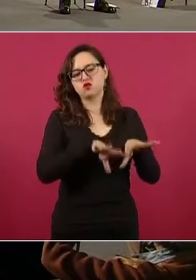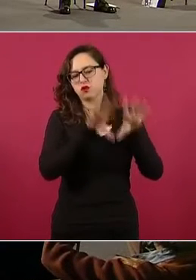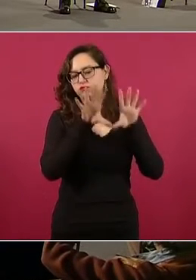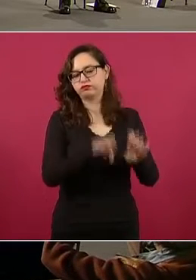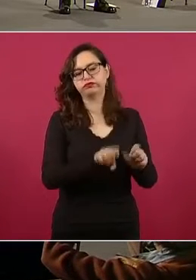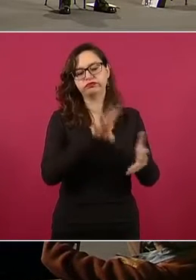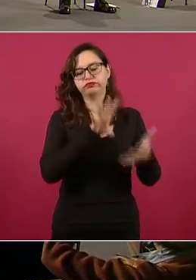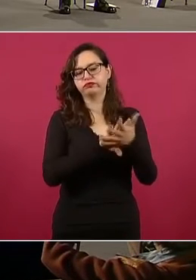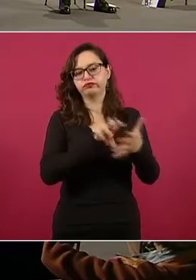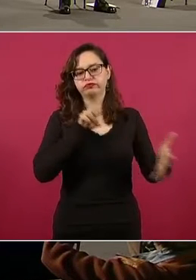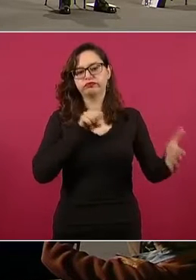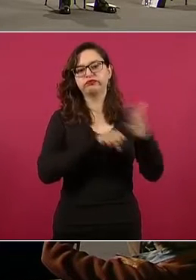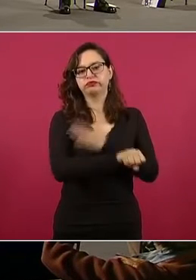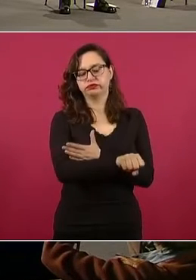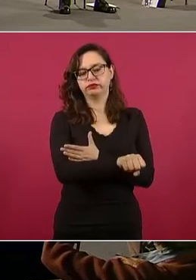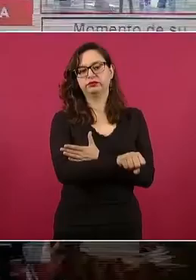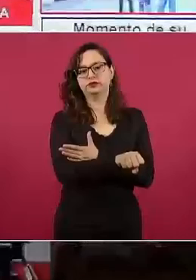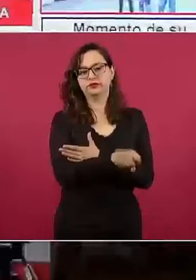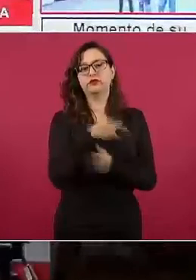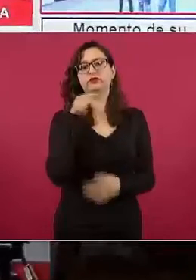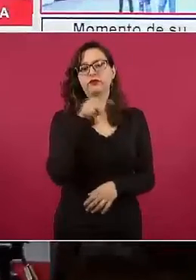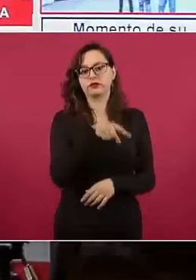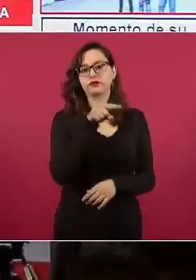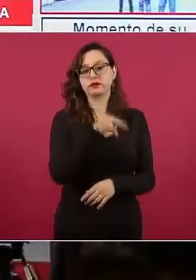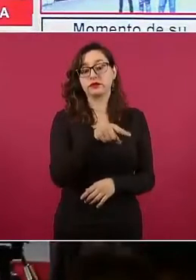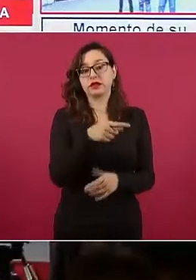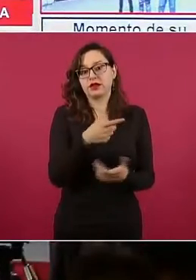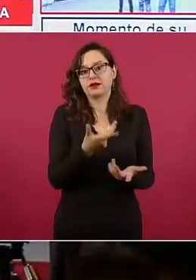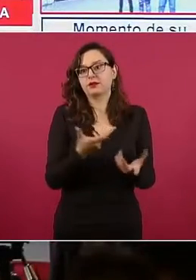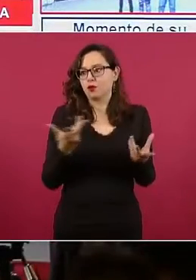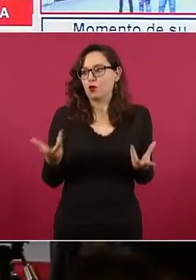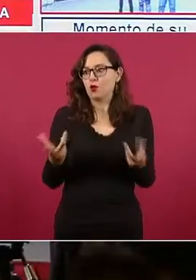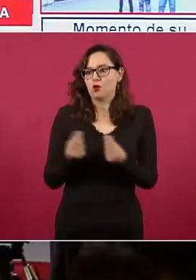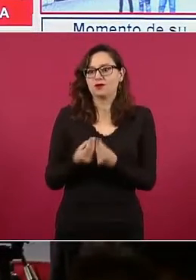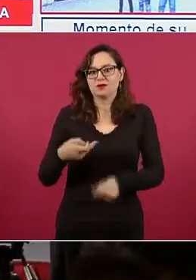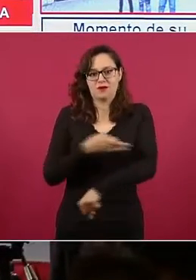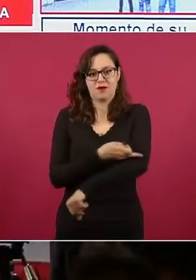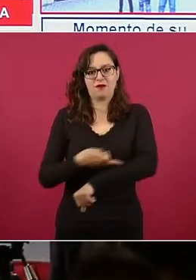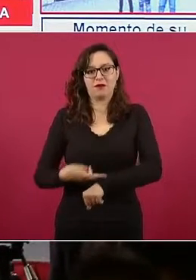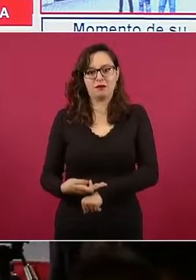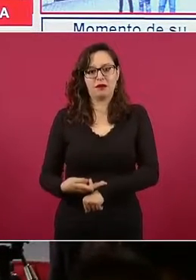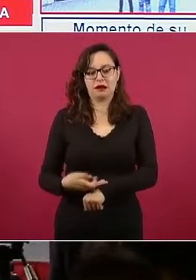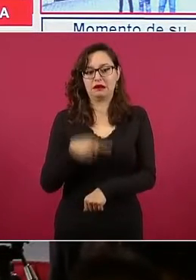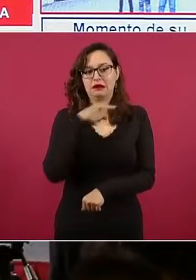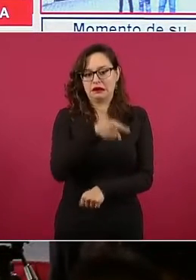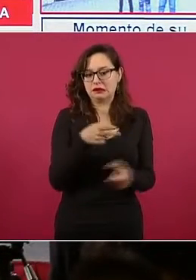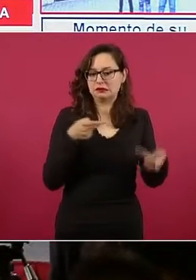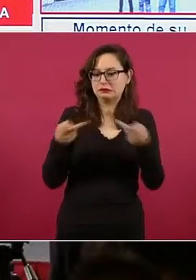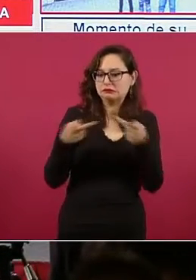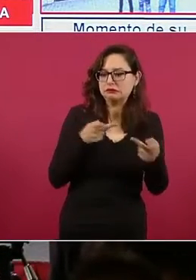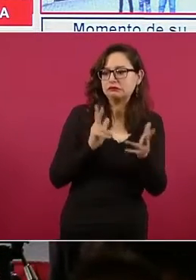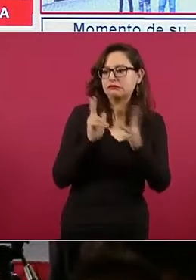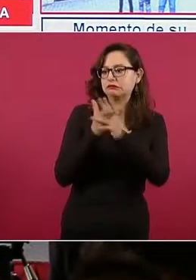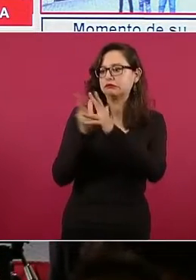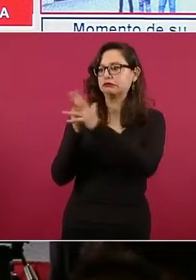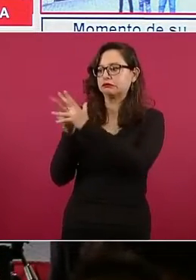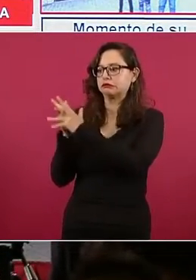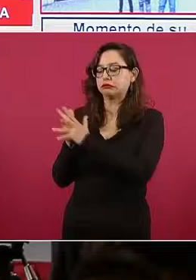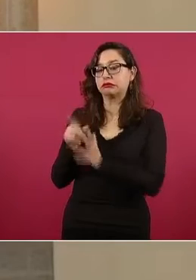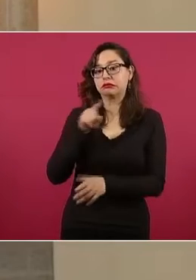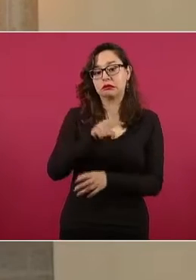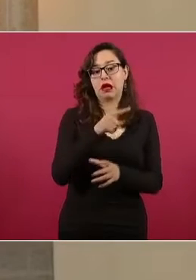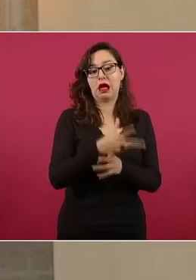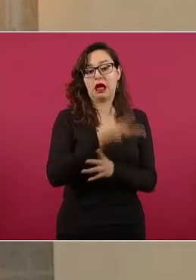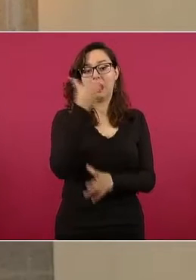N., quien es también integrante de esta familia y fue detenida en el municipio de Lerdo, Durango,